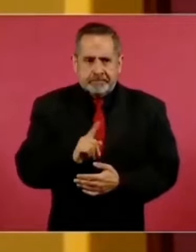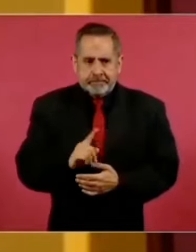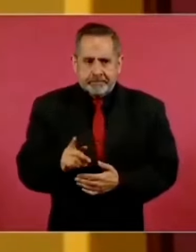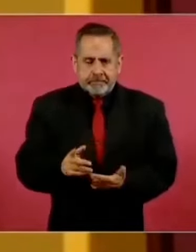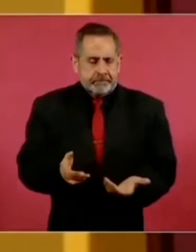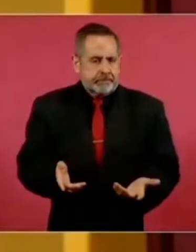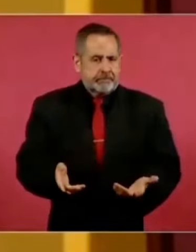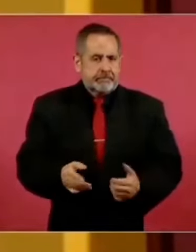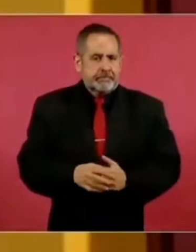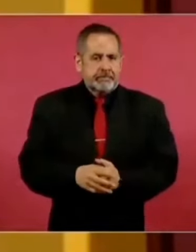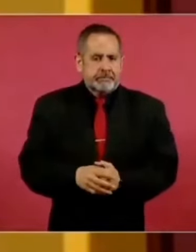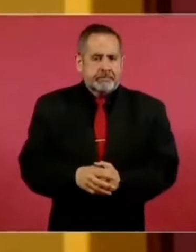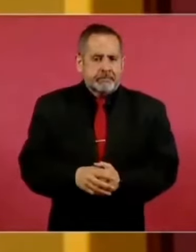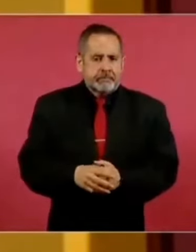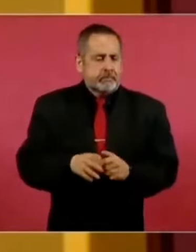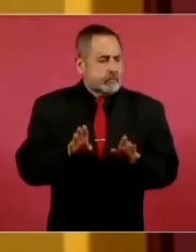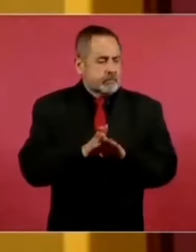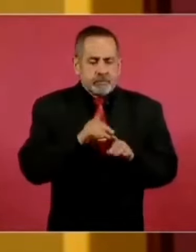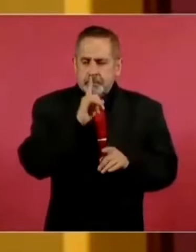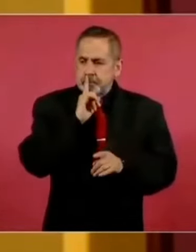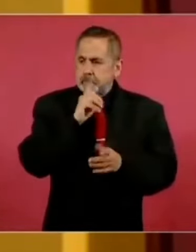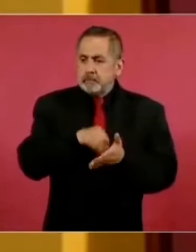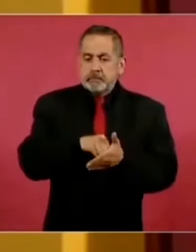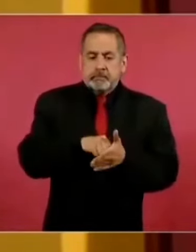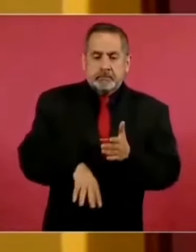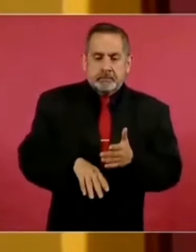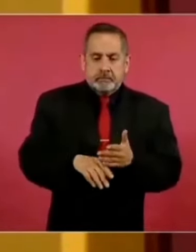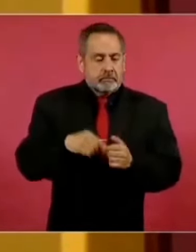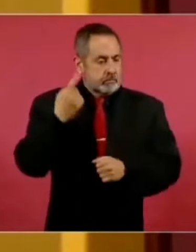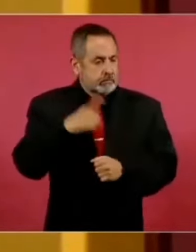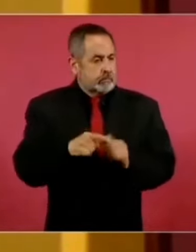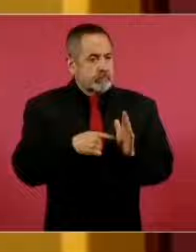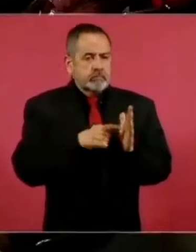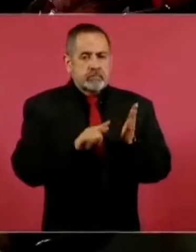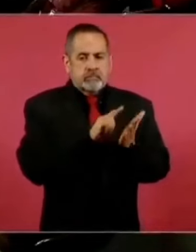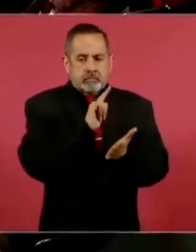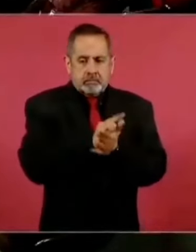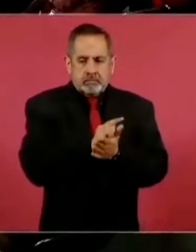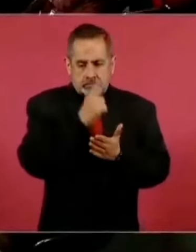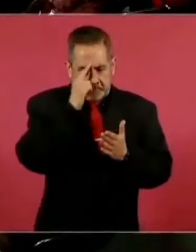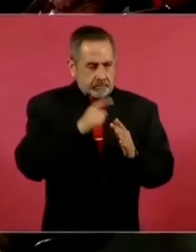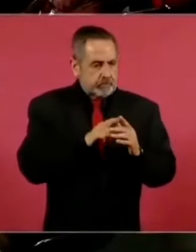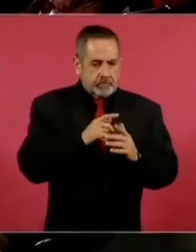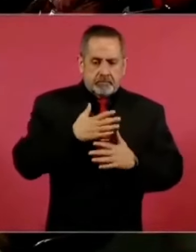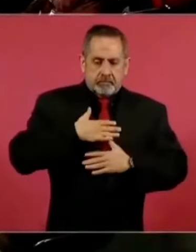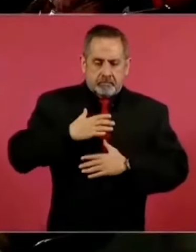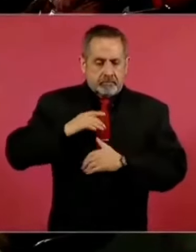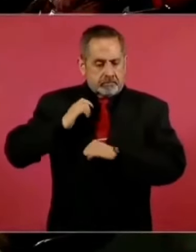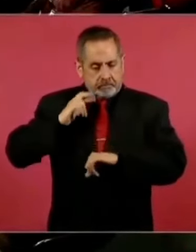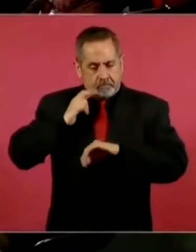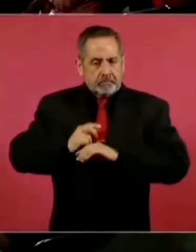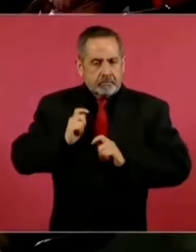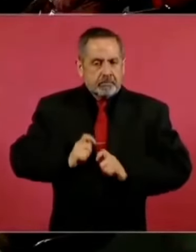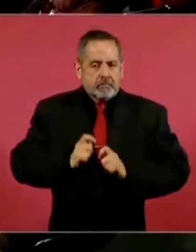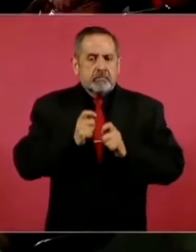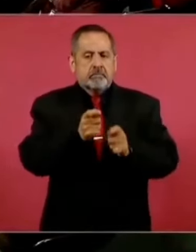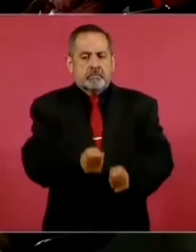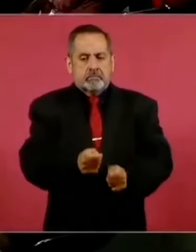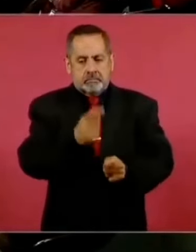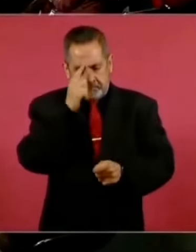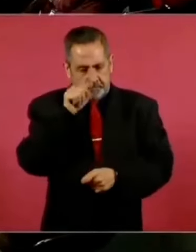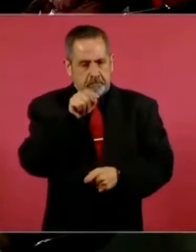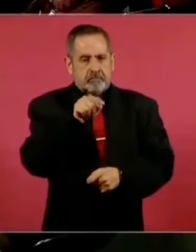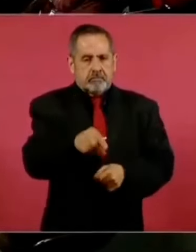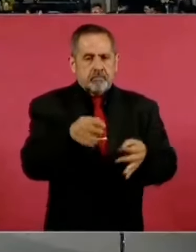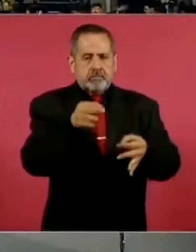y se omitió el mandato de la ley para transferir su proyecto de sentencia a